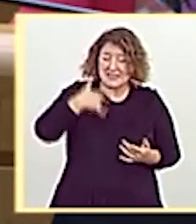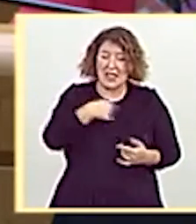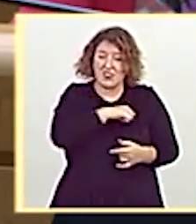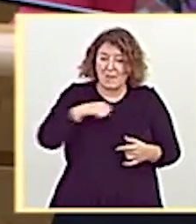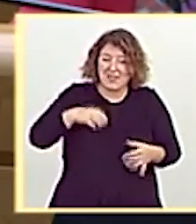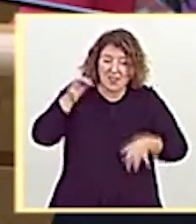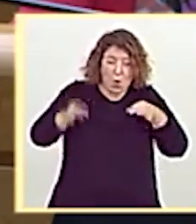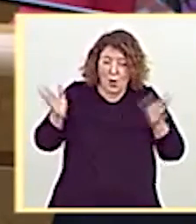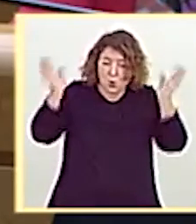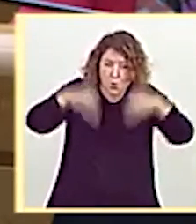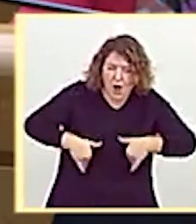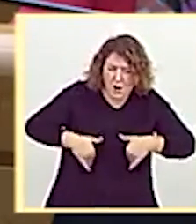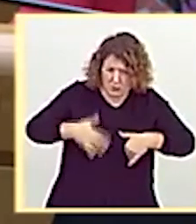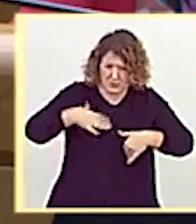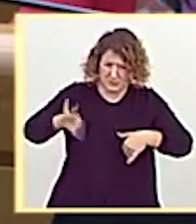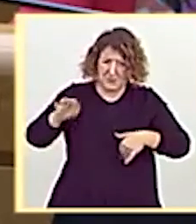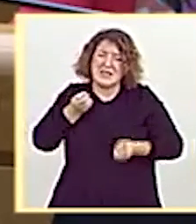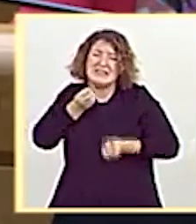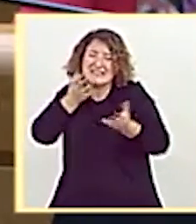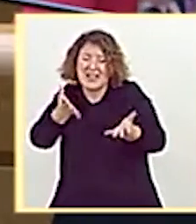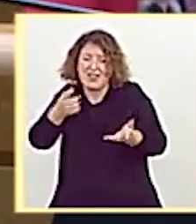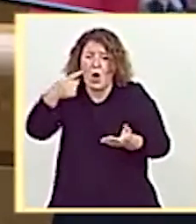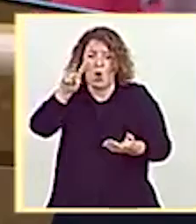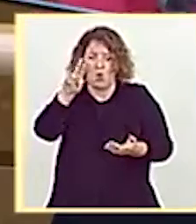podríamos tener una sentencia como la Gürtel?